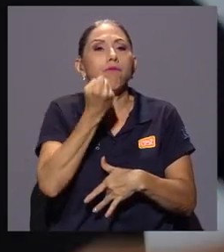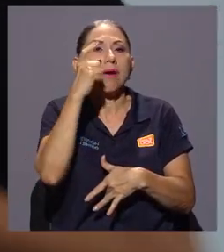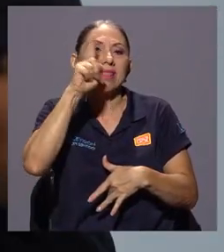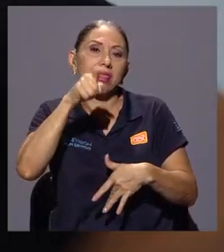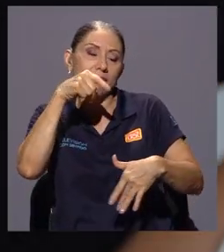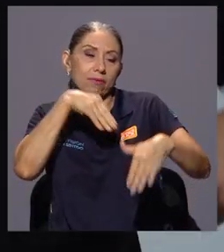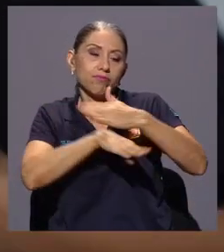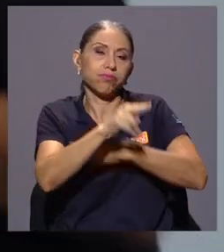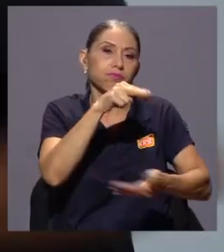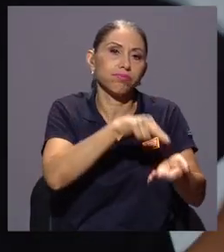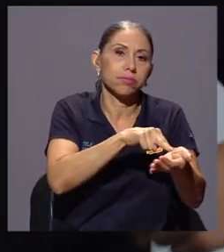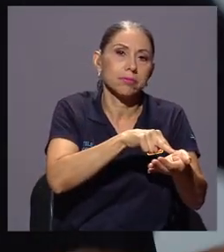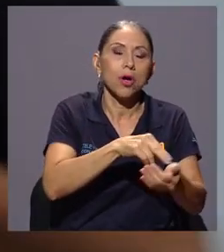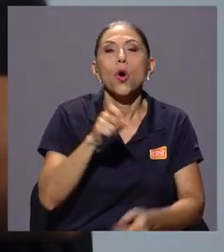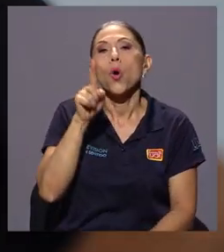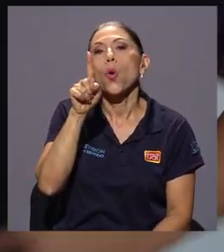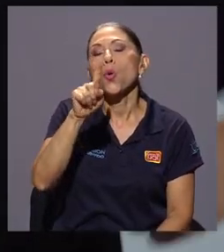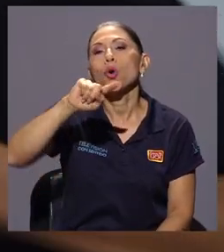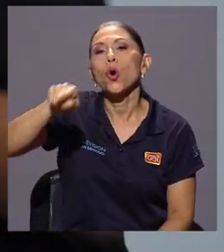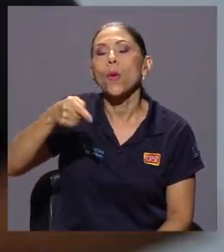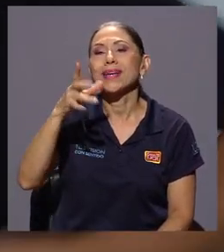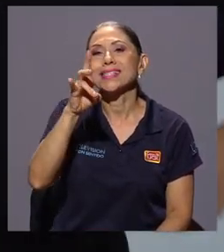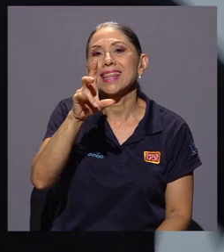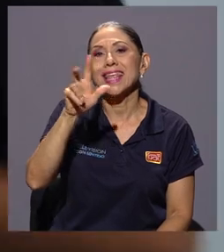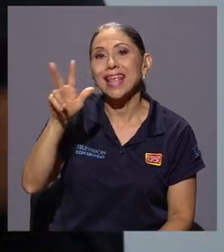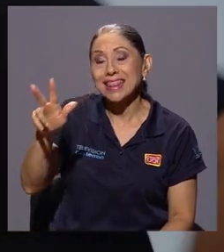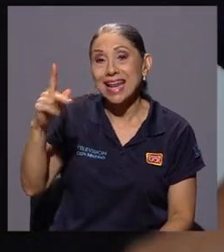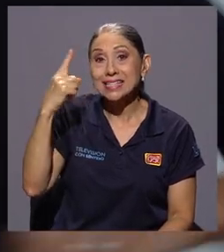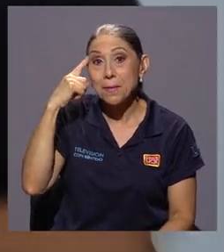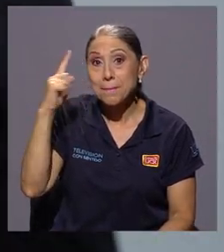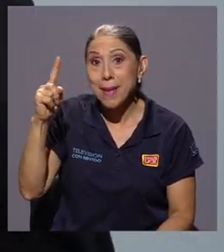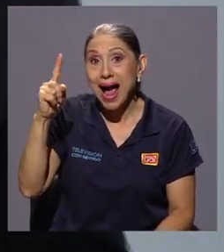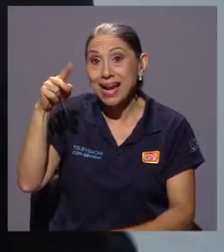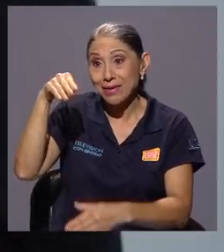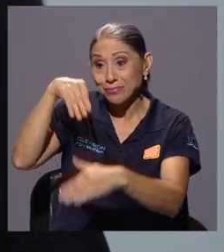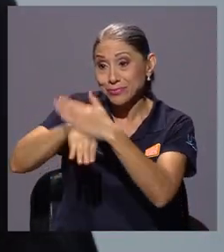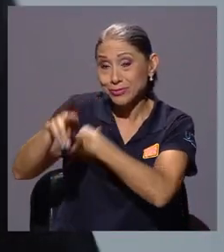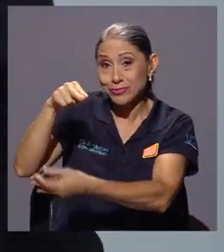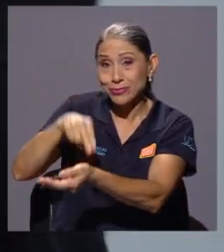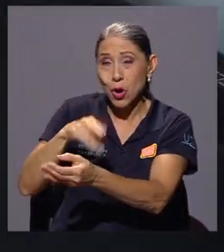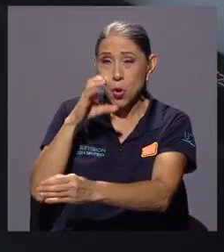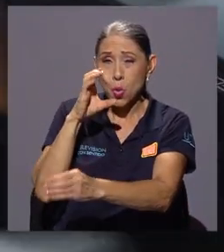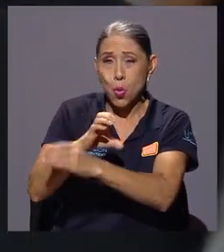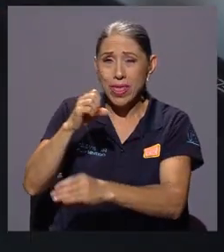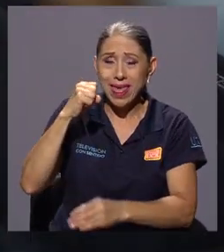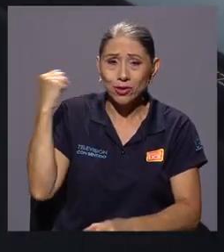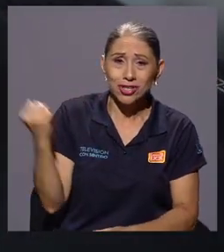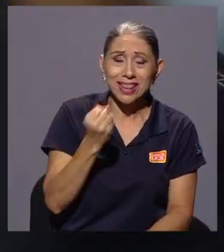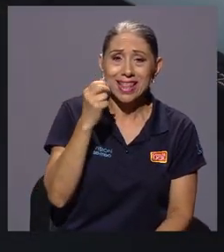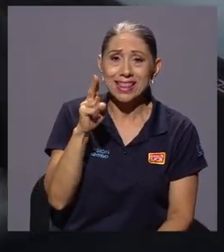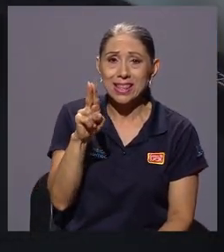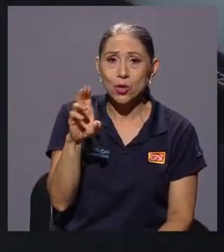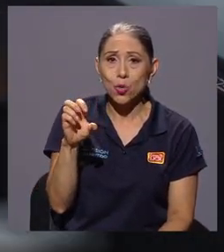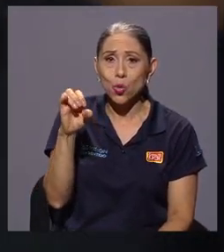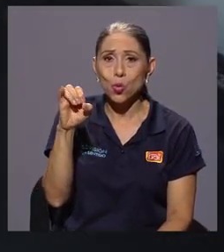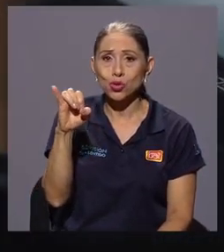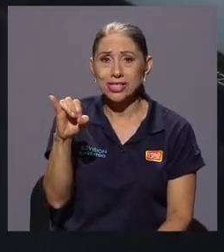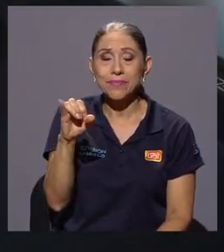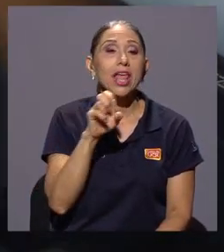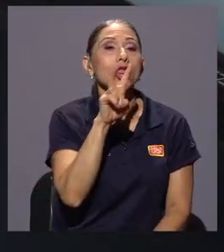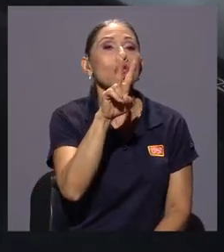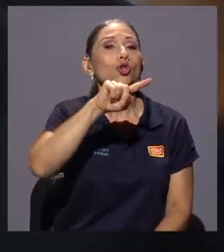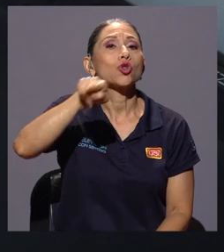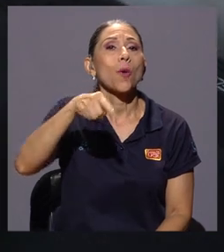1,73 para el riesgo de internamiento en unidades de cuidados intensivos y 2,49